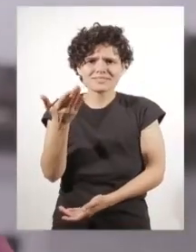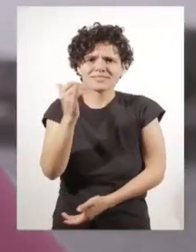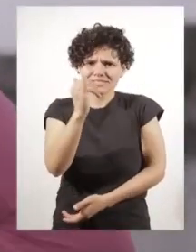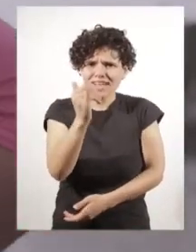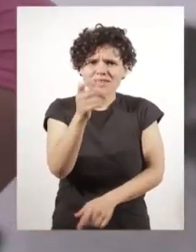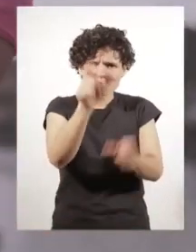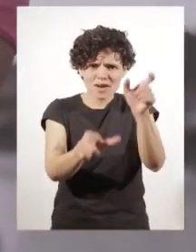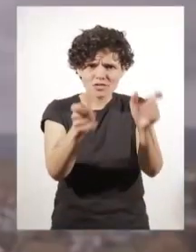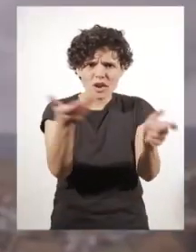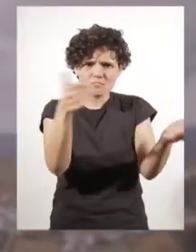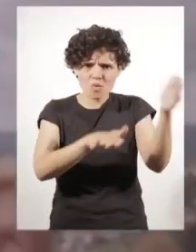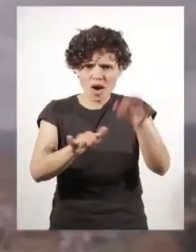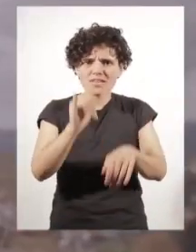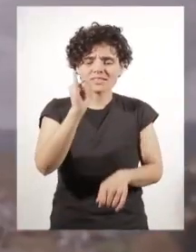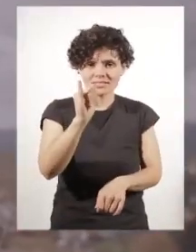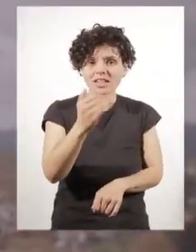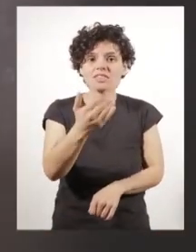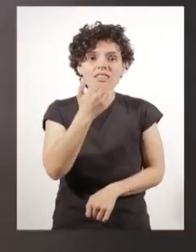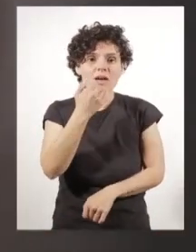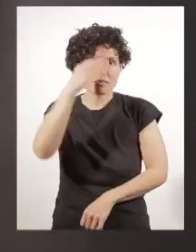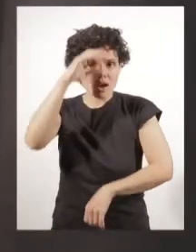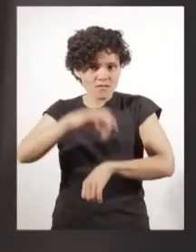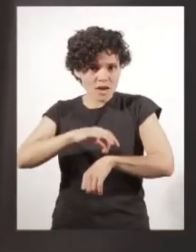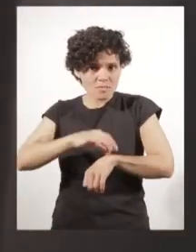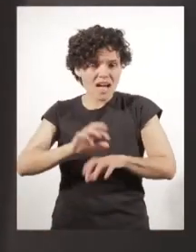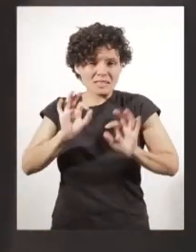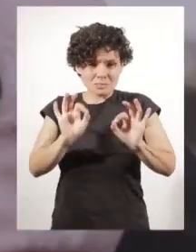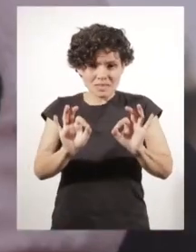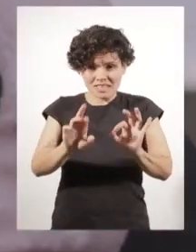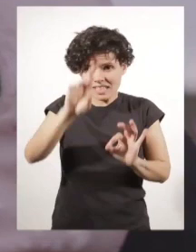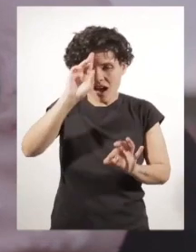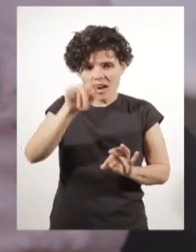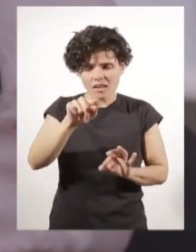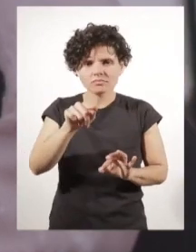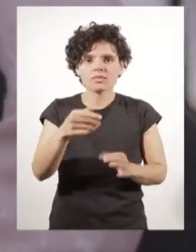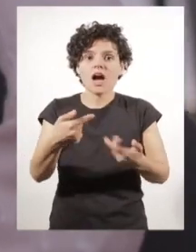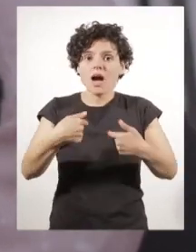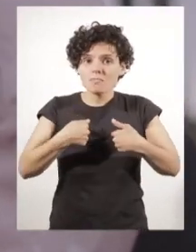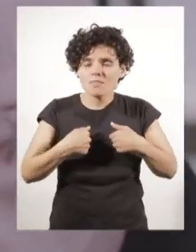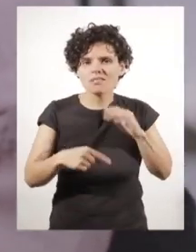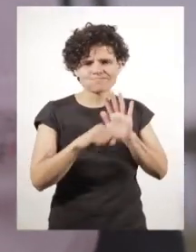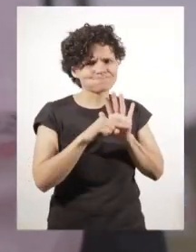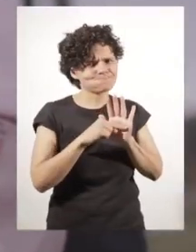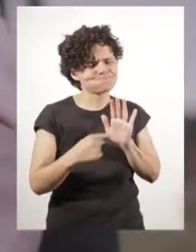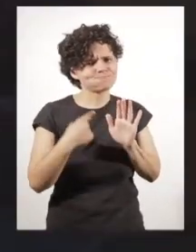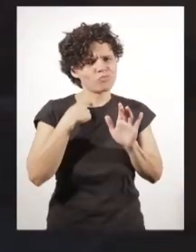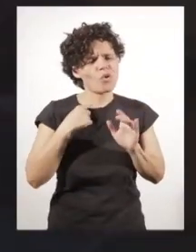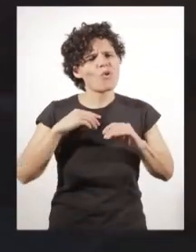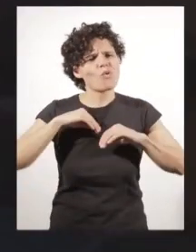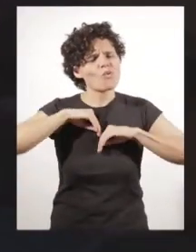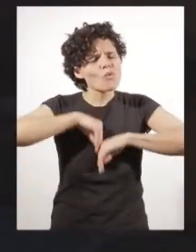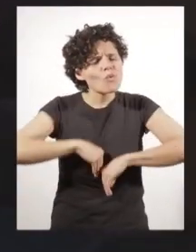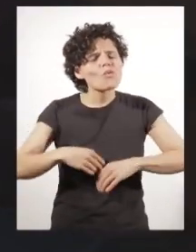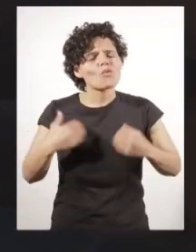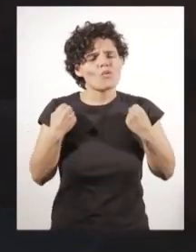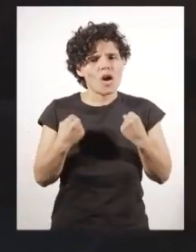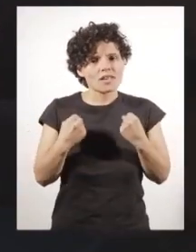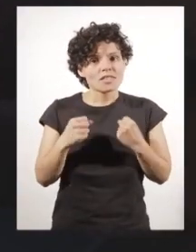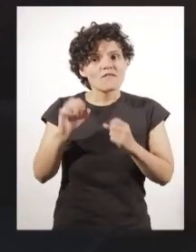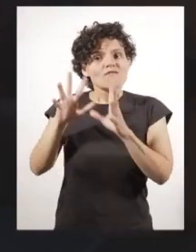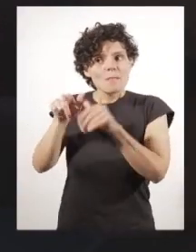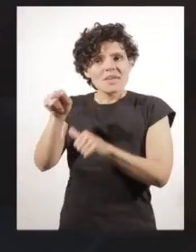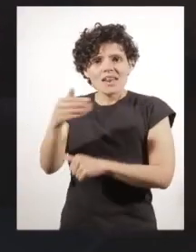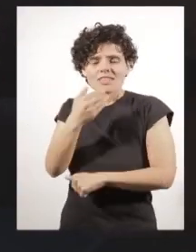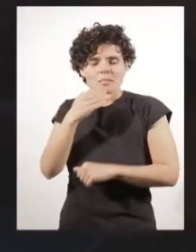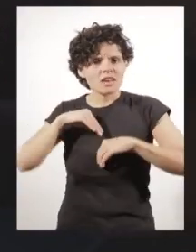Que sí está matando gente y sí está muriendo gente por enfermedades extrañas. A mí me afectó mucho. Anímicamente y yo sé que a mi familia igual.